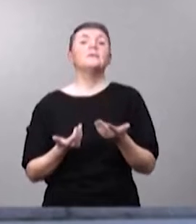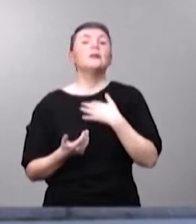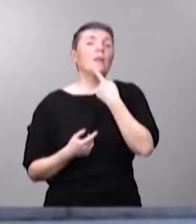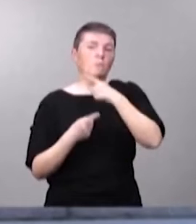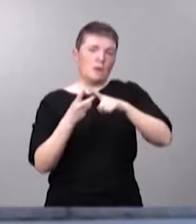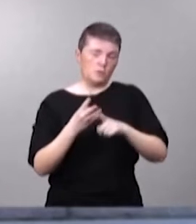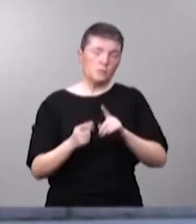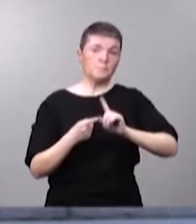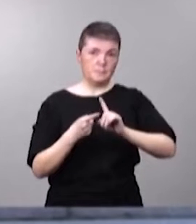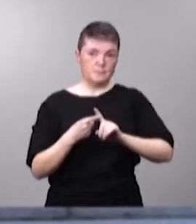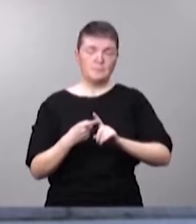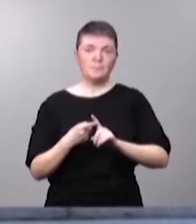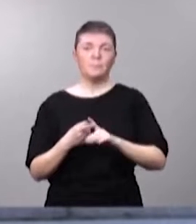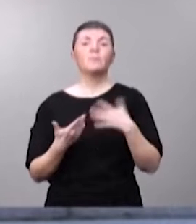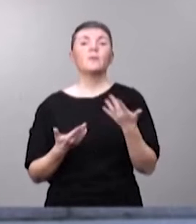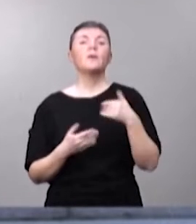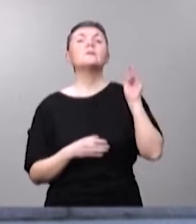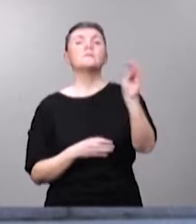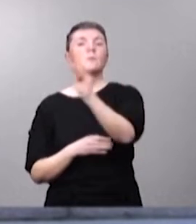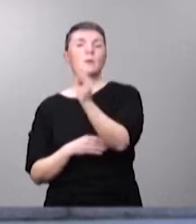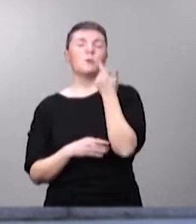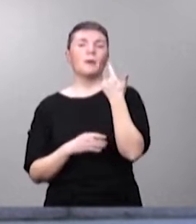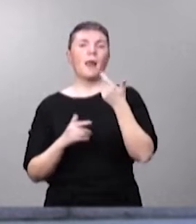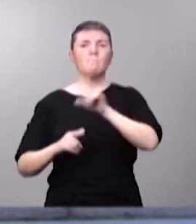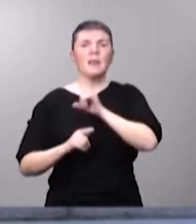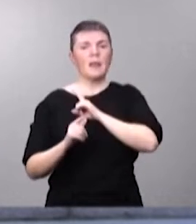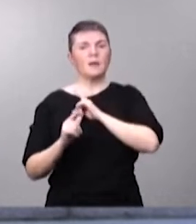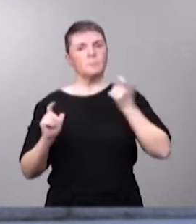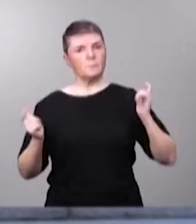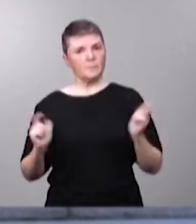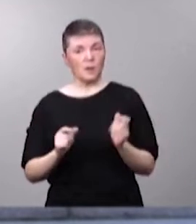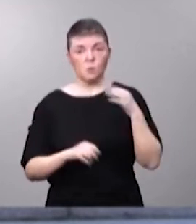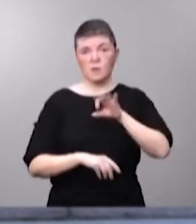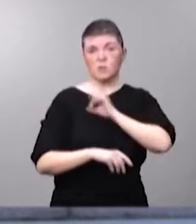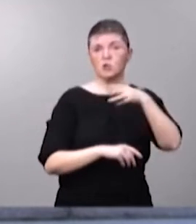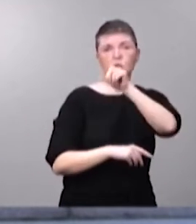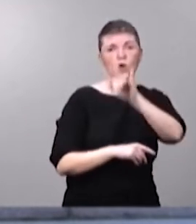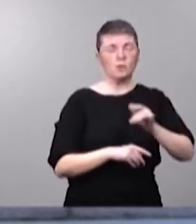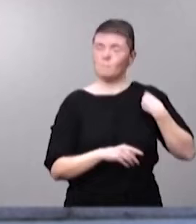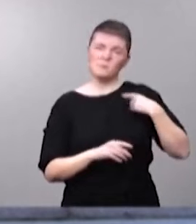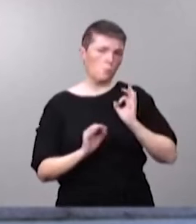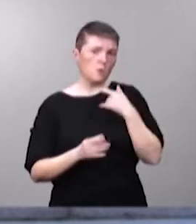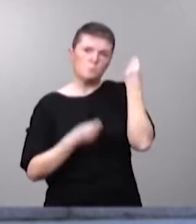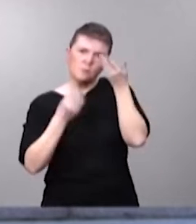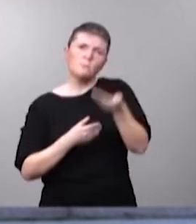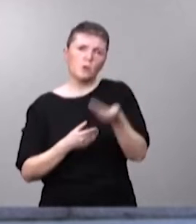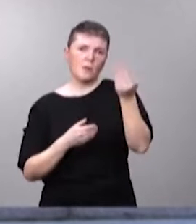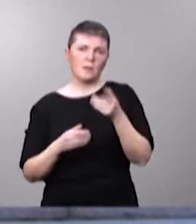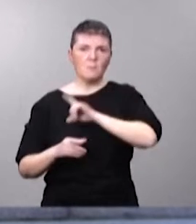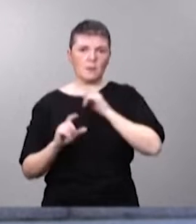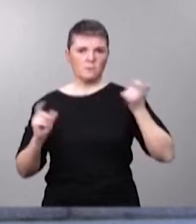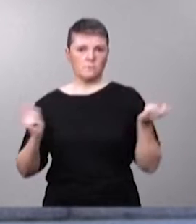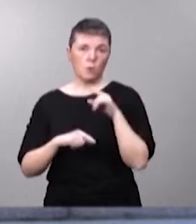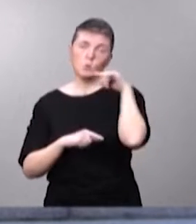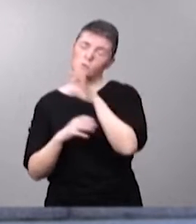Es hacer un llamamiento a la desescalada, como ha hecho el canciller Solz. Creo que es muy importante desescalar por parte de Rusia la